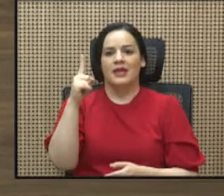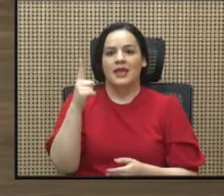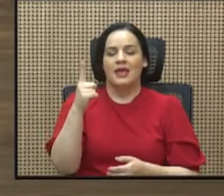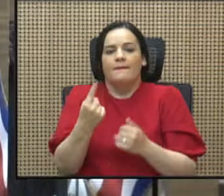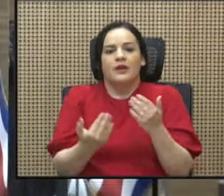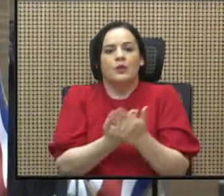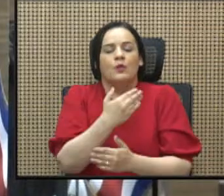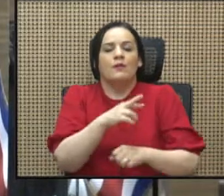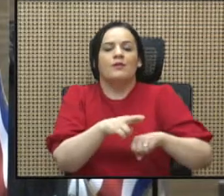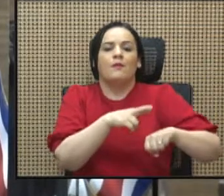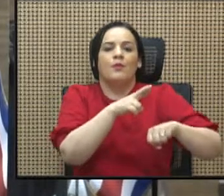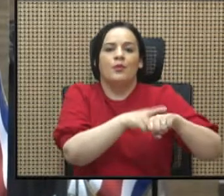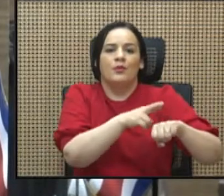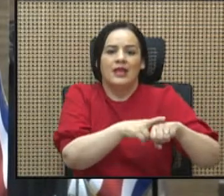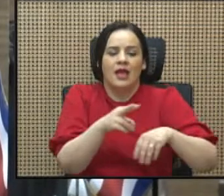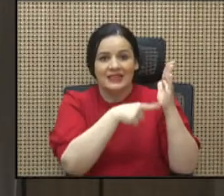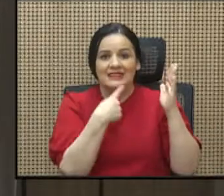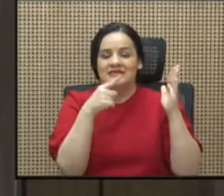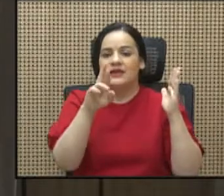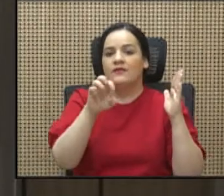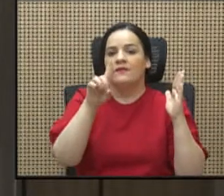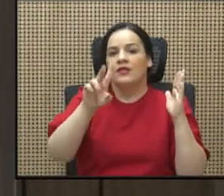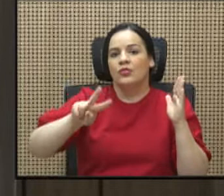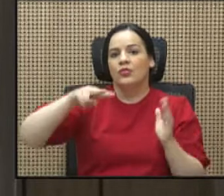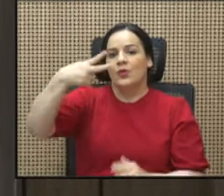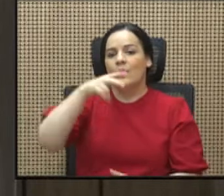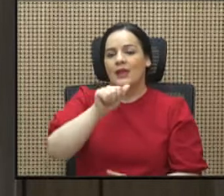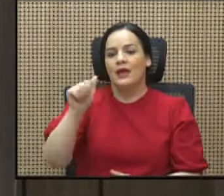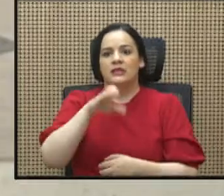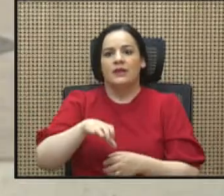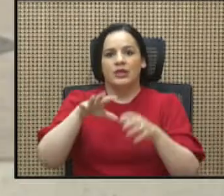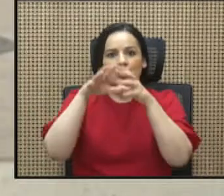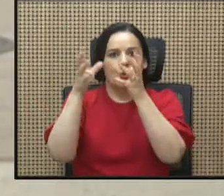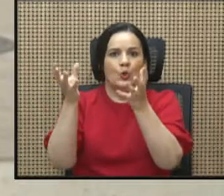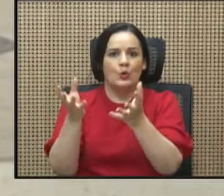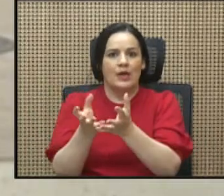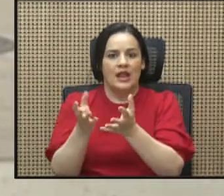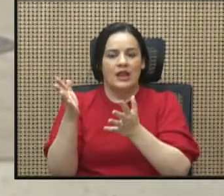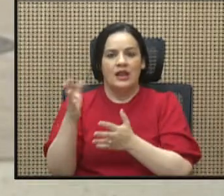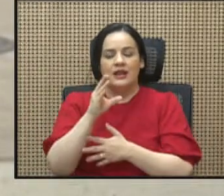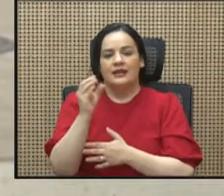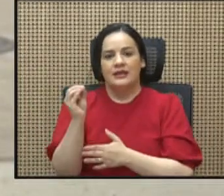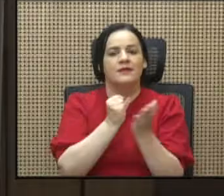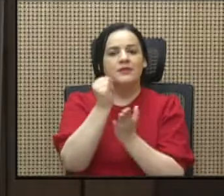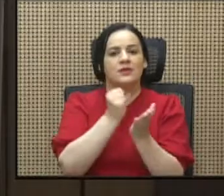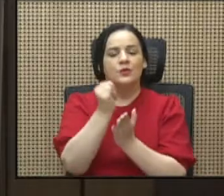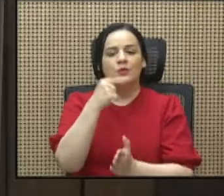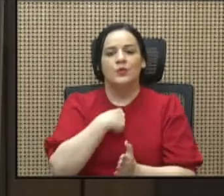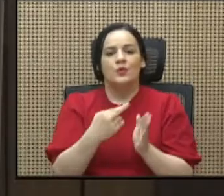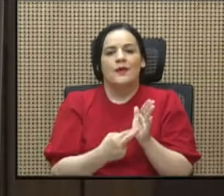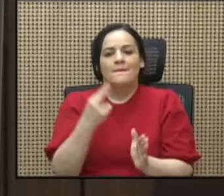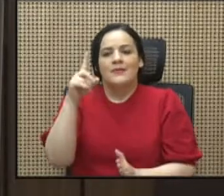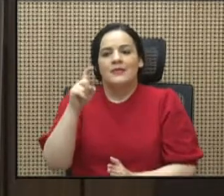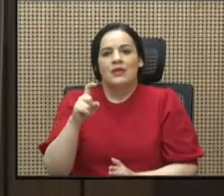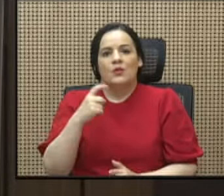decidió no reseller el proyecto el diputado Carlos Ricardo Benavides señaló que no existen las condiciones para el avance de esta ley Yo voy a